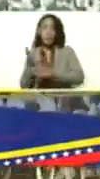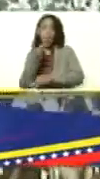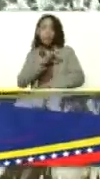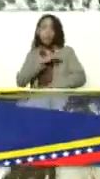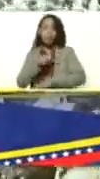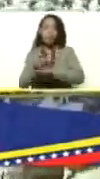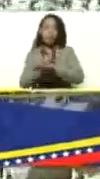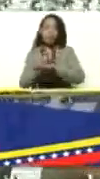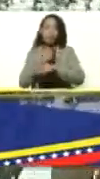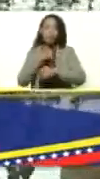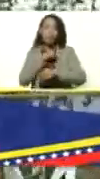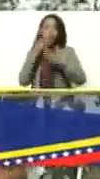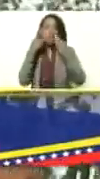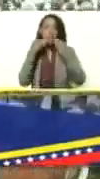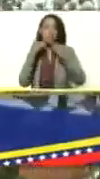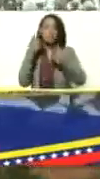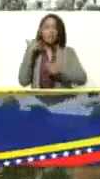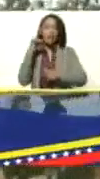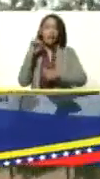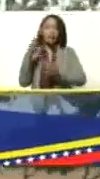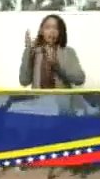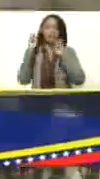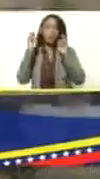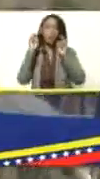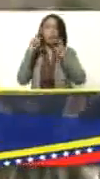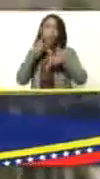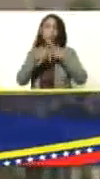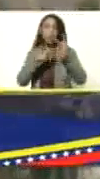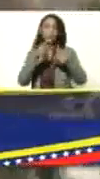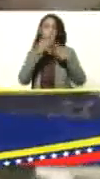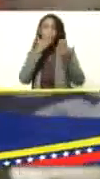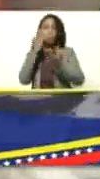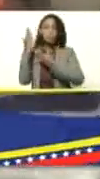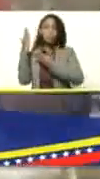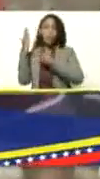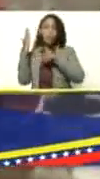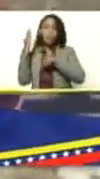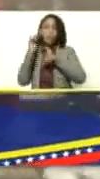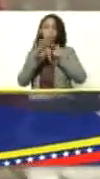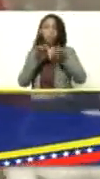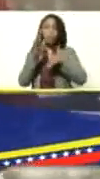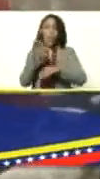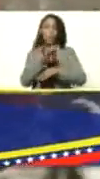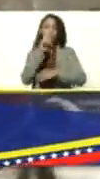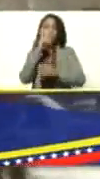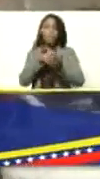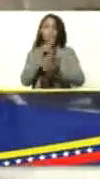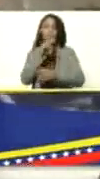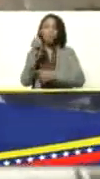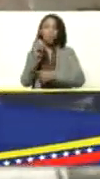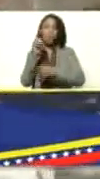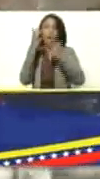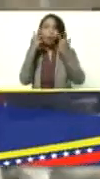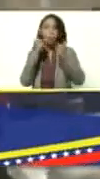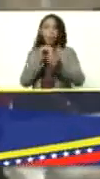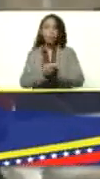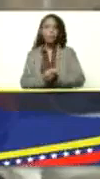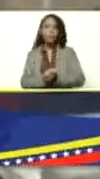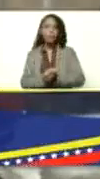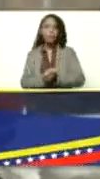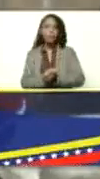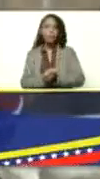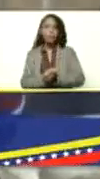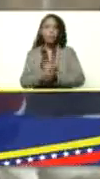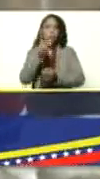acá la experiencia que nosotros tenemos al respecto de la producción ovina aquí tenemos un pie de cría de aproximadamente 1200 animales entre